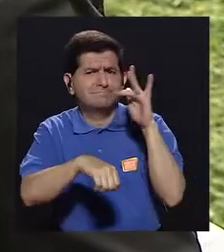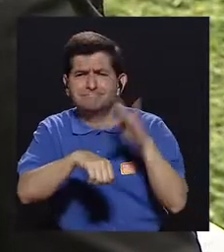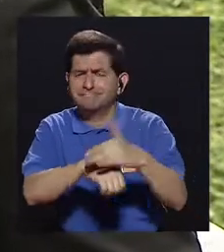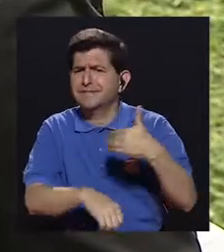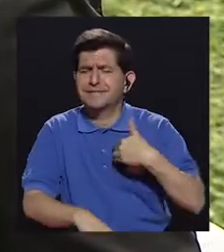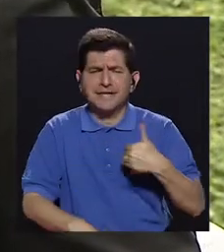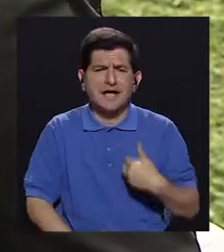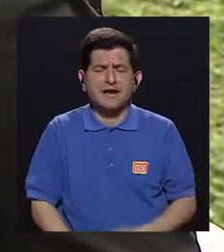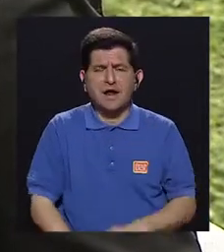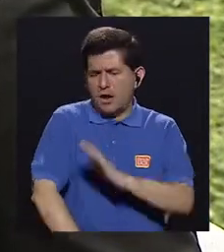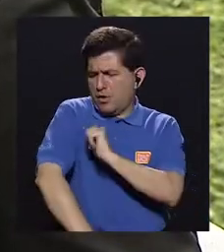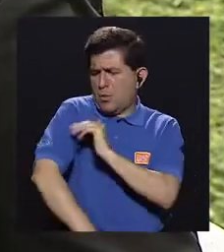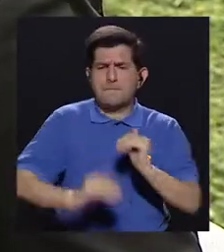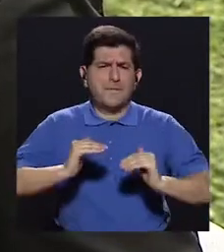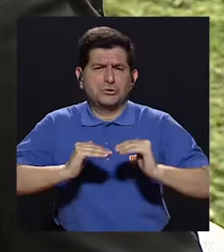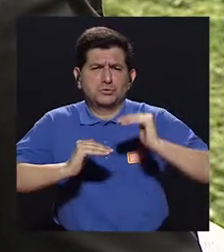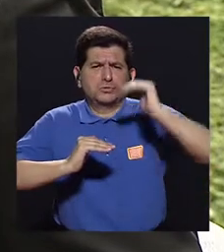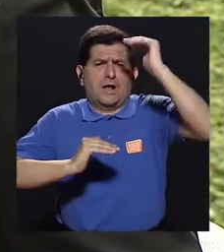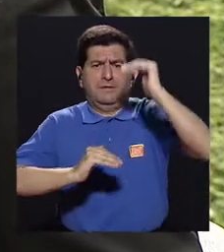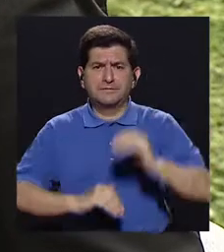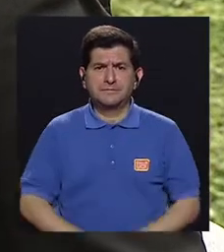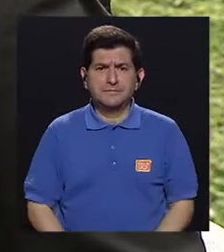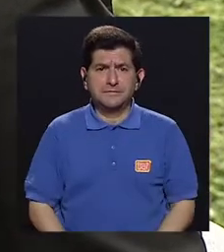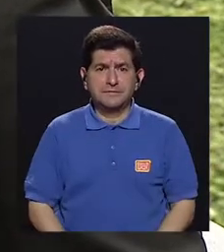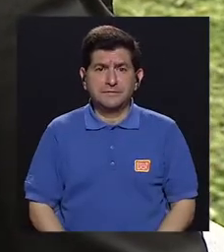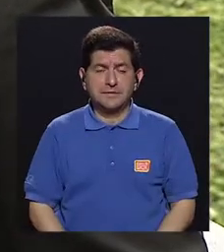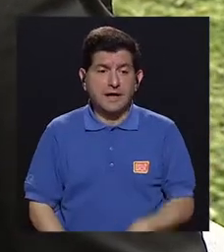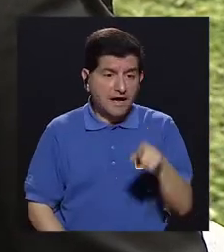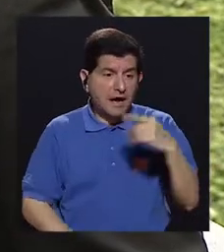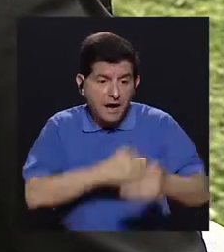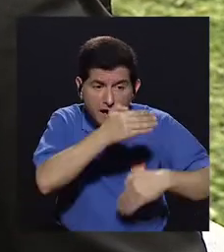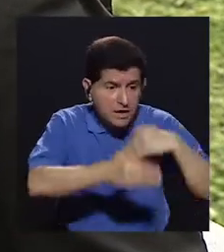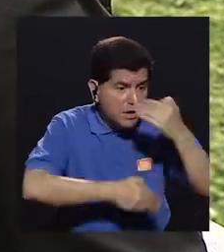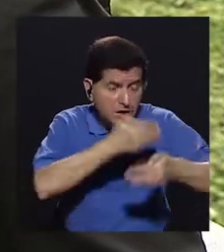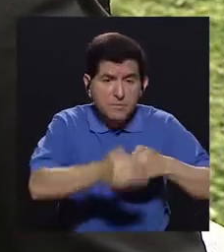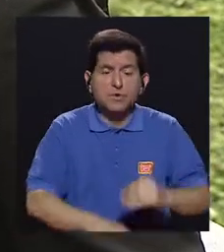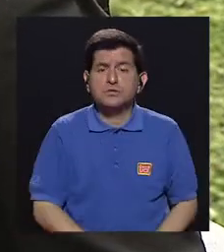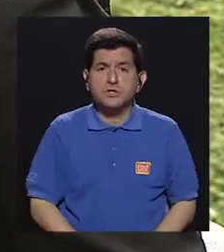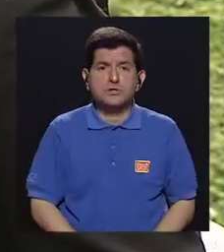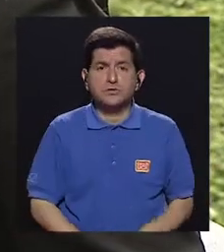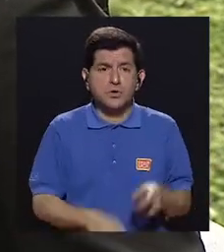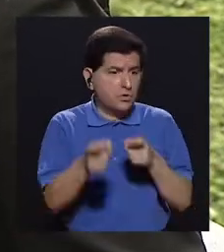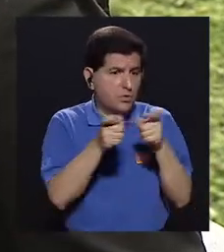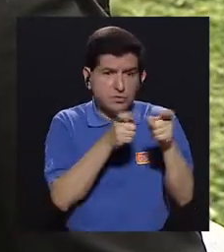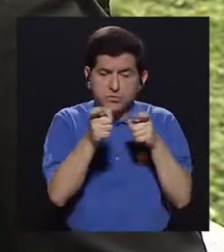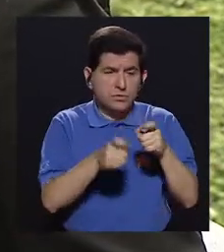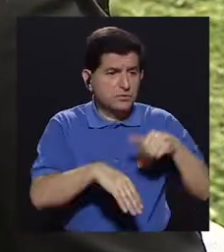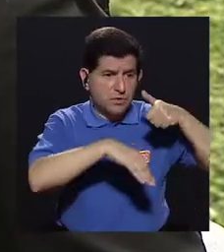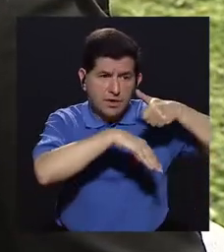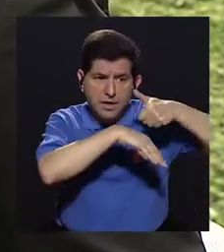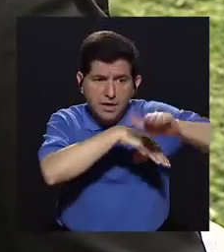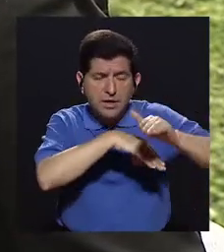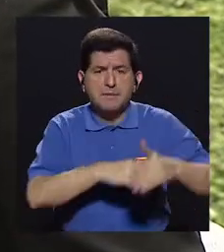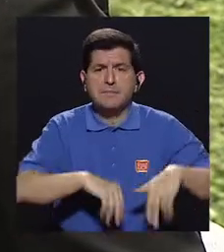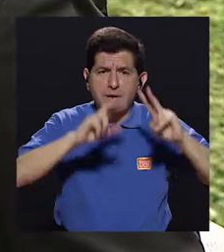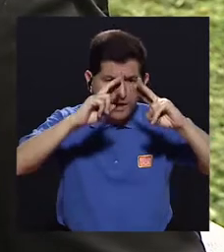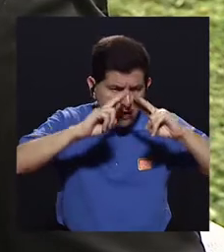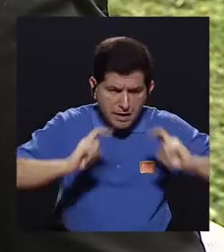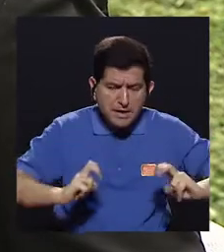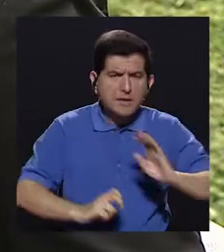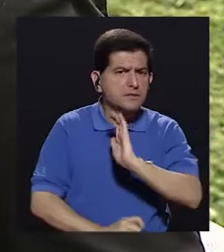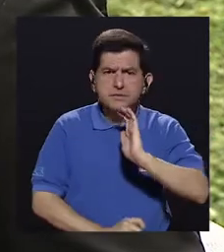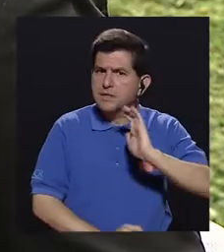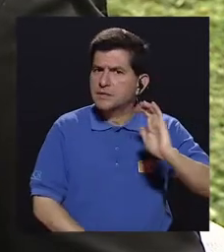tempranamente presentan hipertensión arterial y que en nuestros protocolos no es regular que enviemos este tipo de